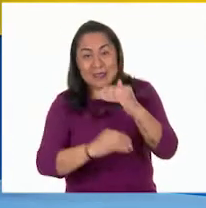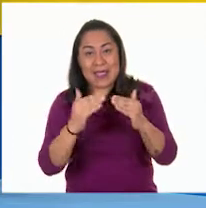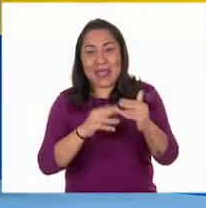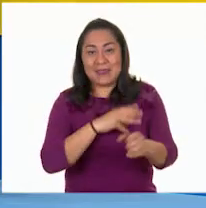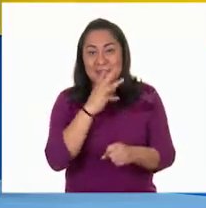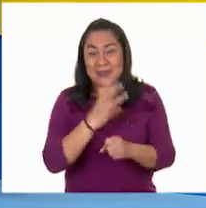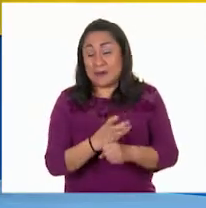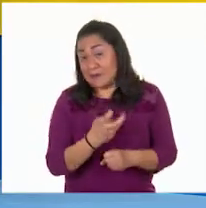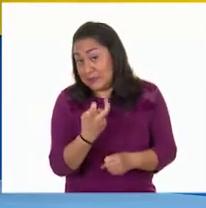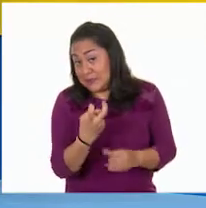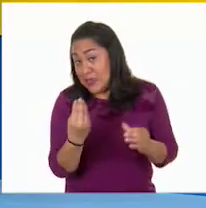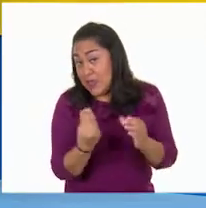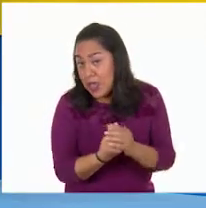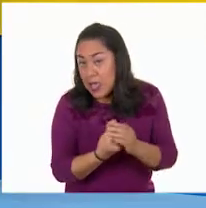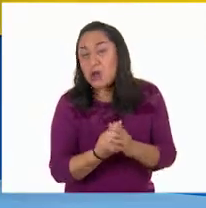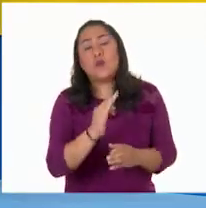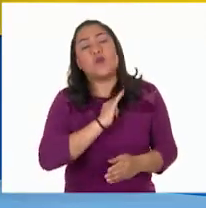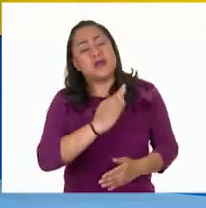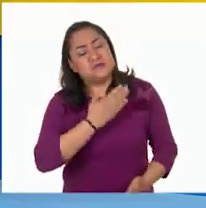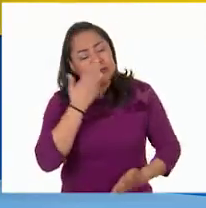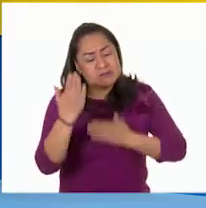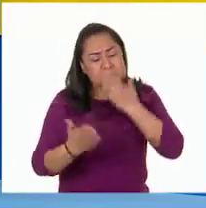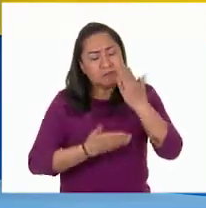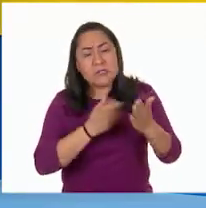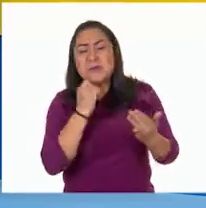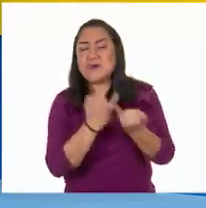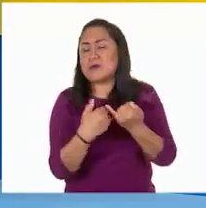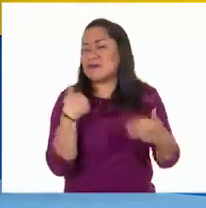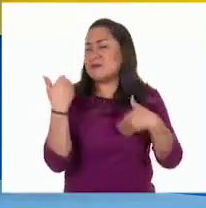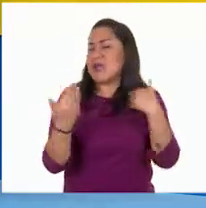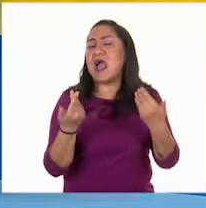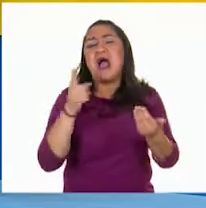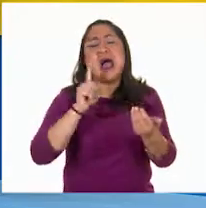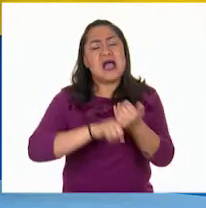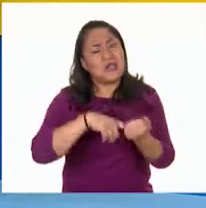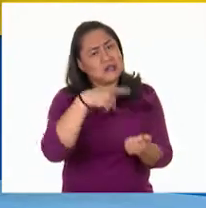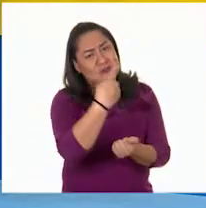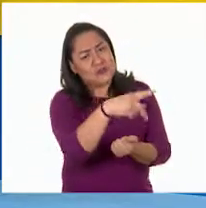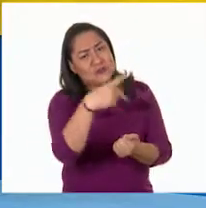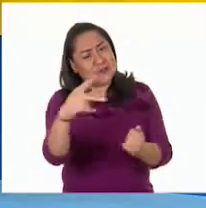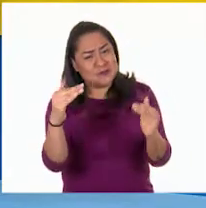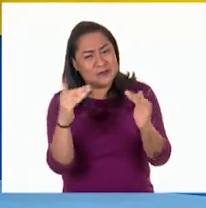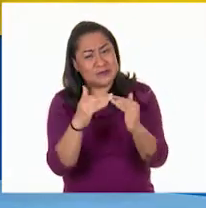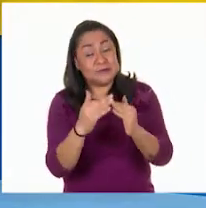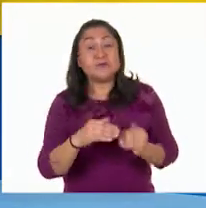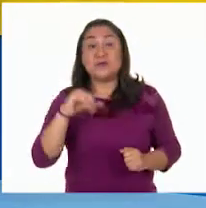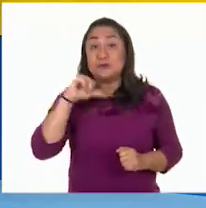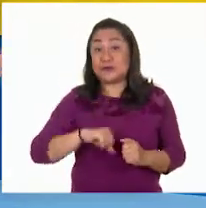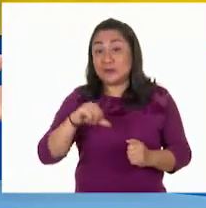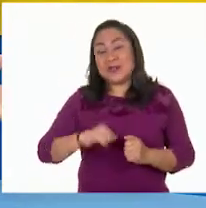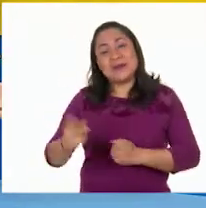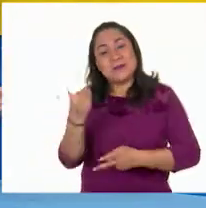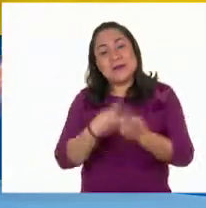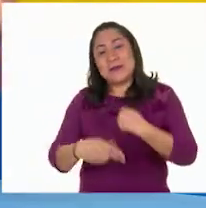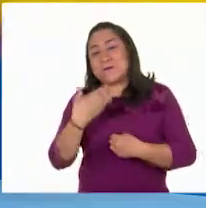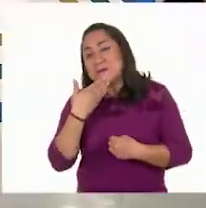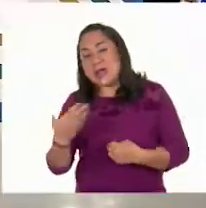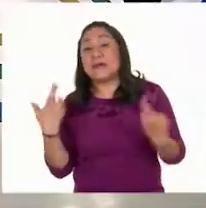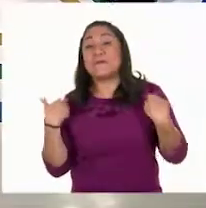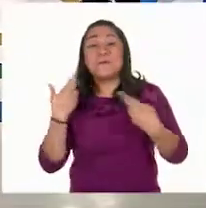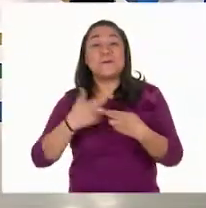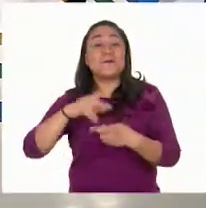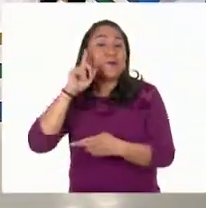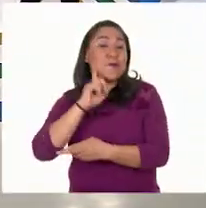un espacio en que vamos a poder estudiar y divertirnos desde nuestros hogares. Y el día de hoy queremos darle la bienvenida a nuestra querida profesora